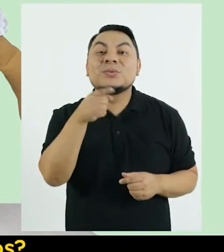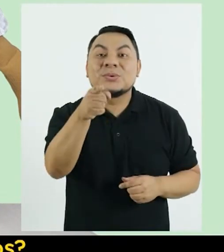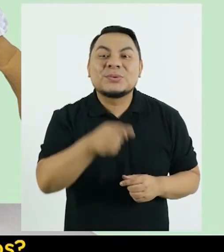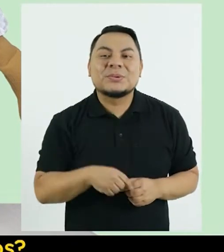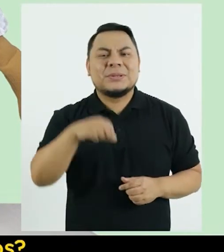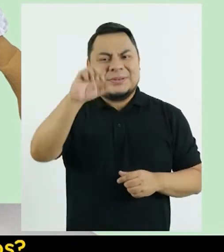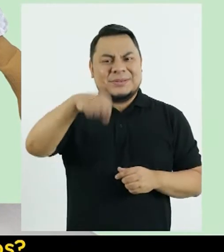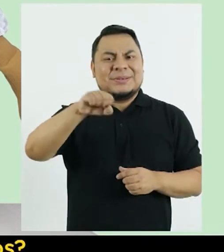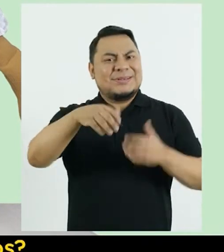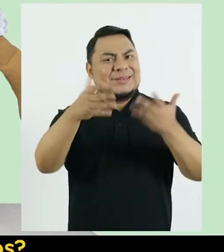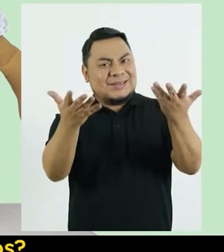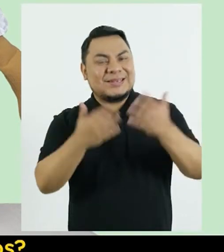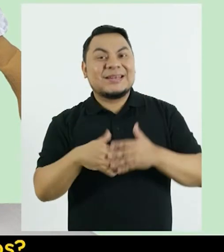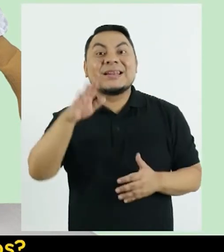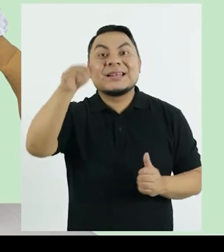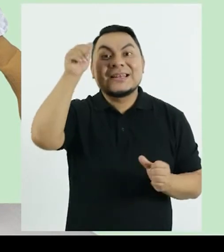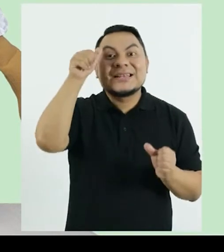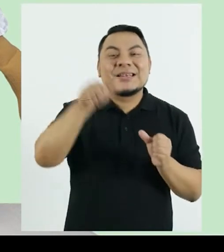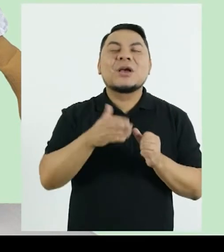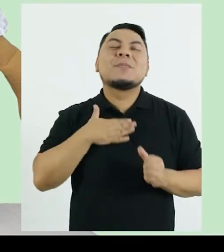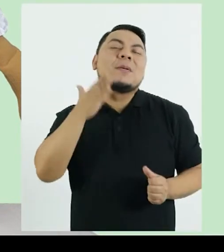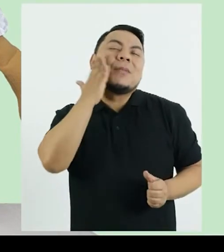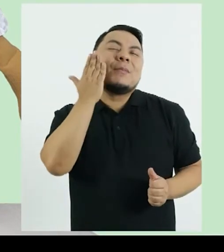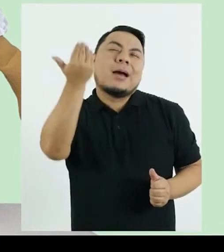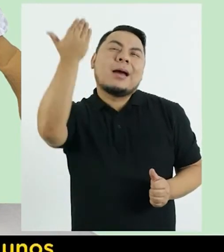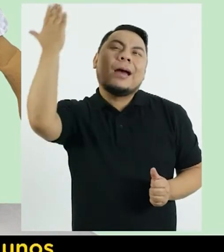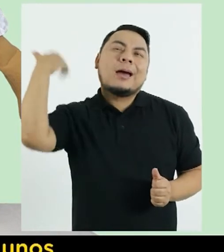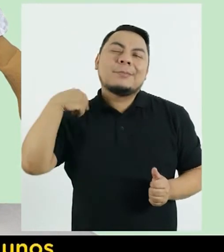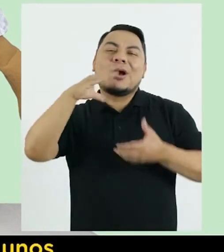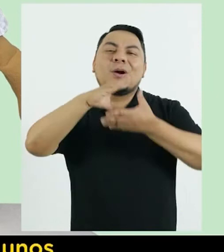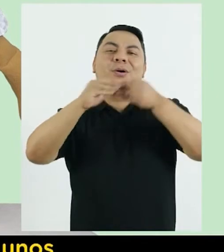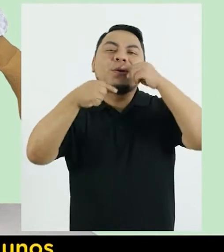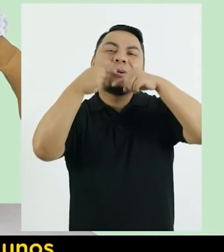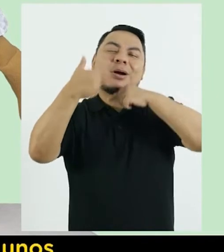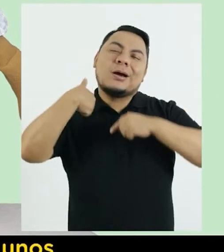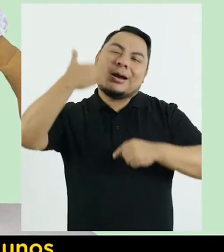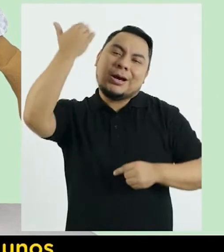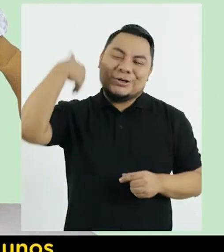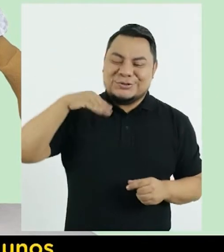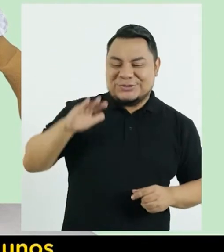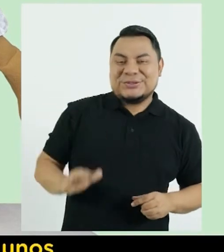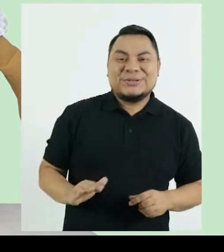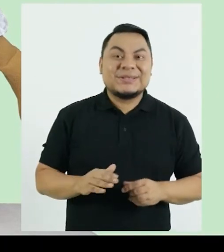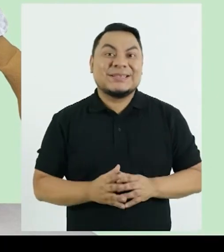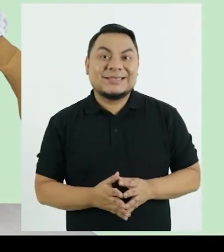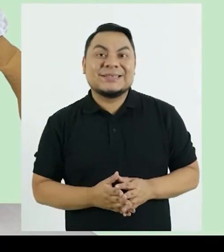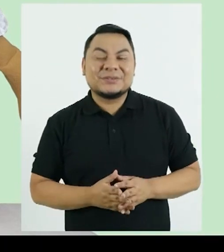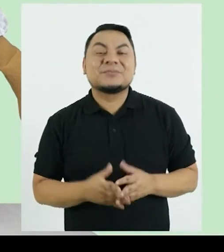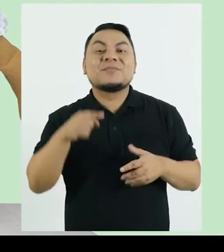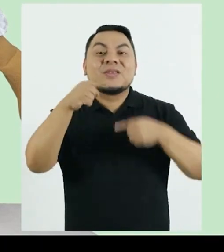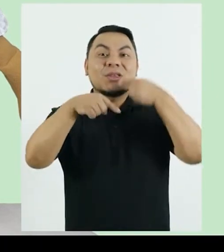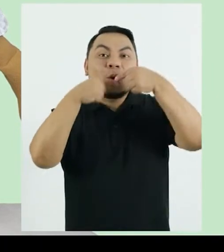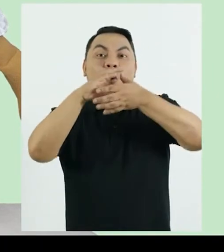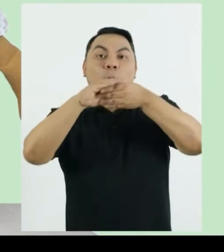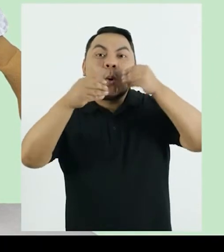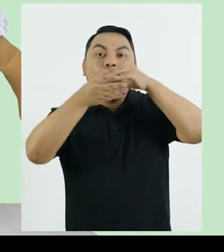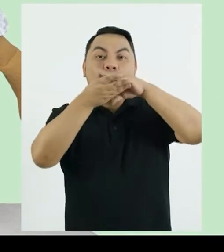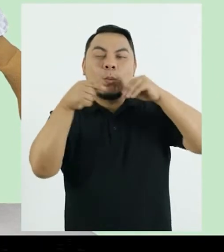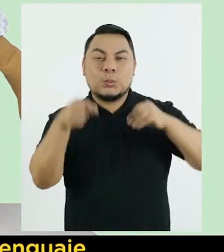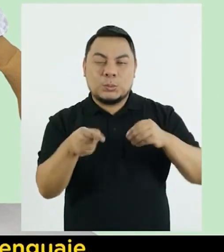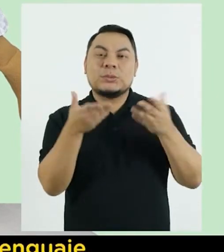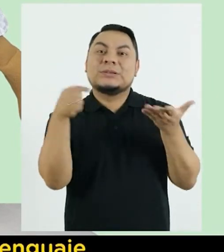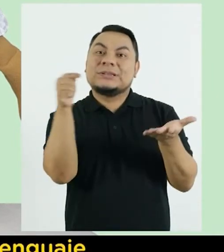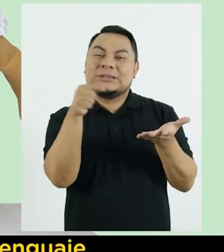gusta que les cuenten cuentos? Claro que sí Recuerdo que mi mamá me contaba unos cuando era muy pequeña